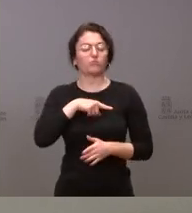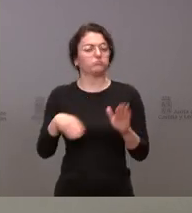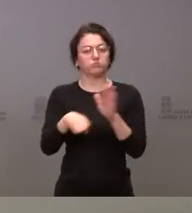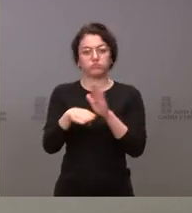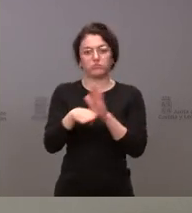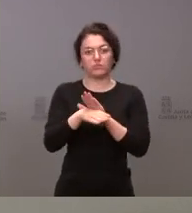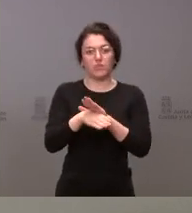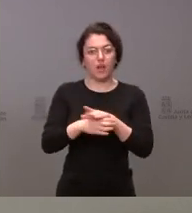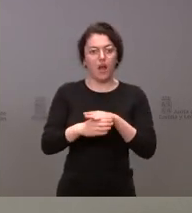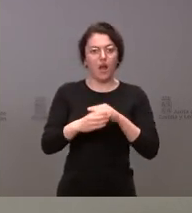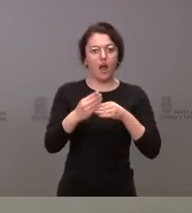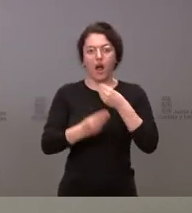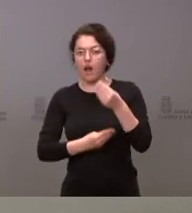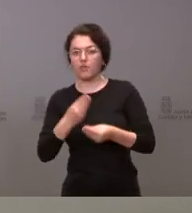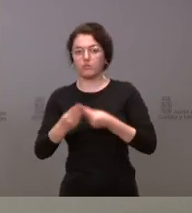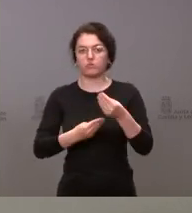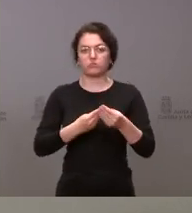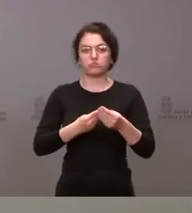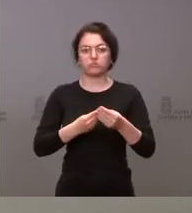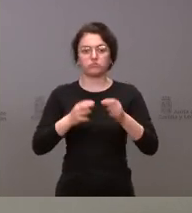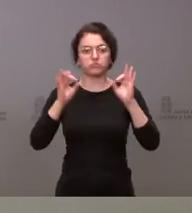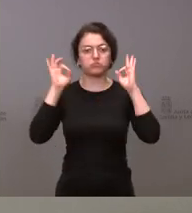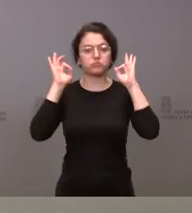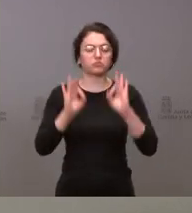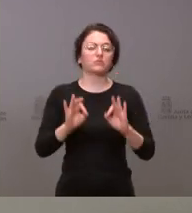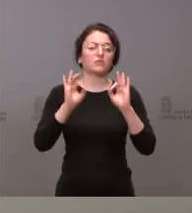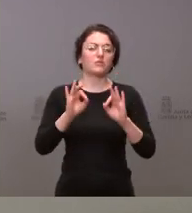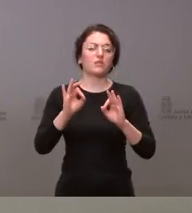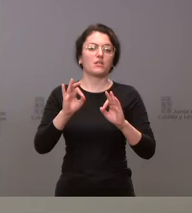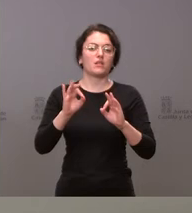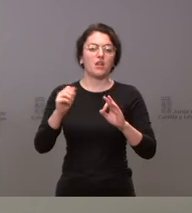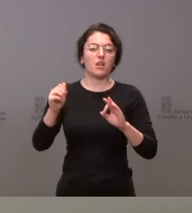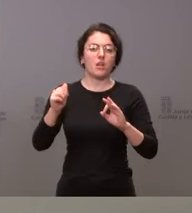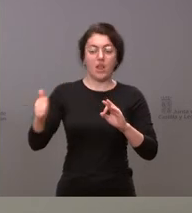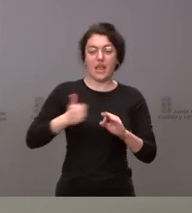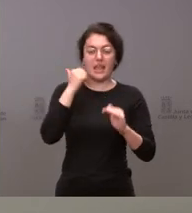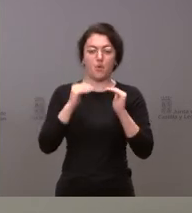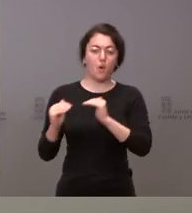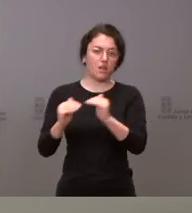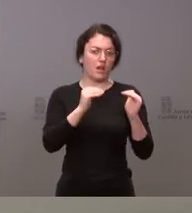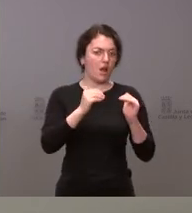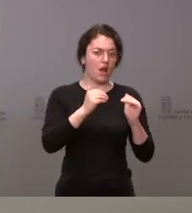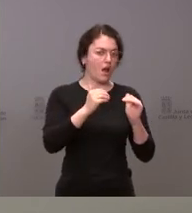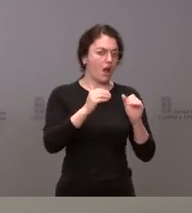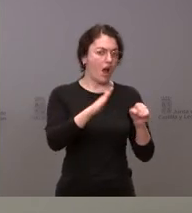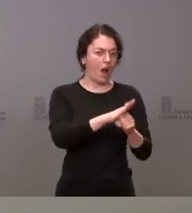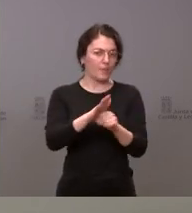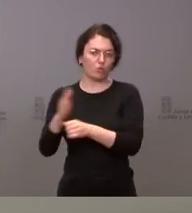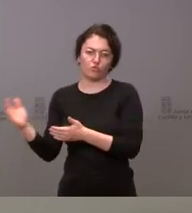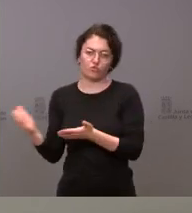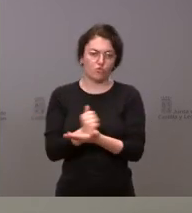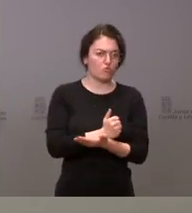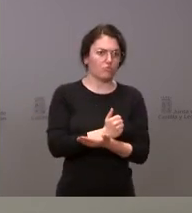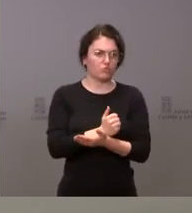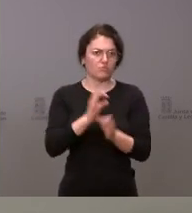oportunidades en todos los ámbitos, especialmente entre mujeres y hombres, y por tanto animar a